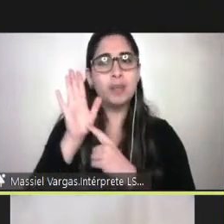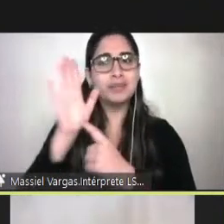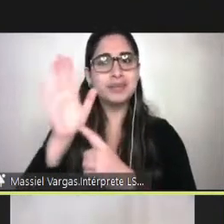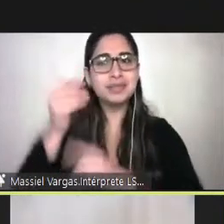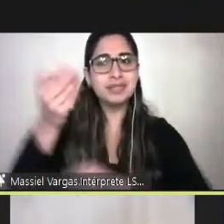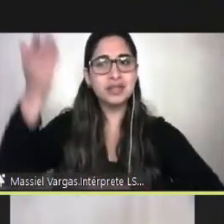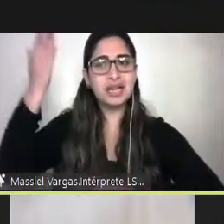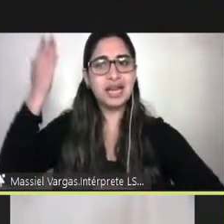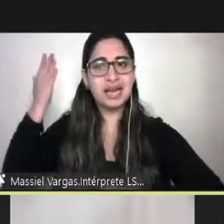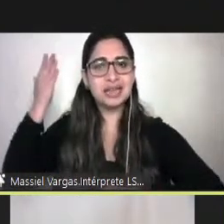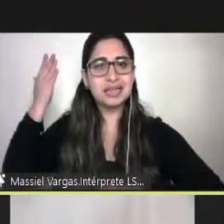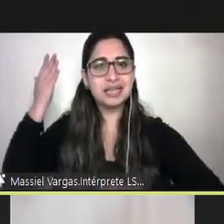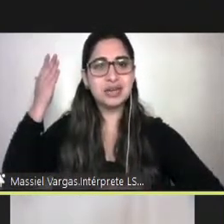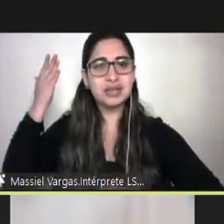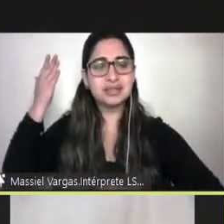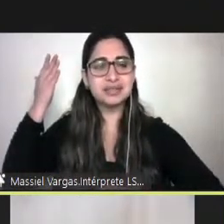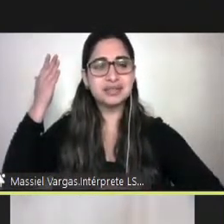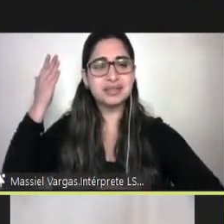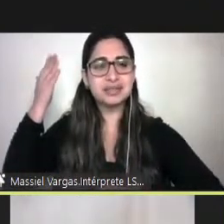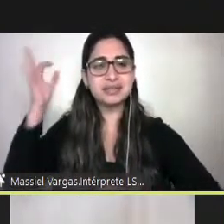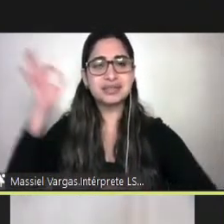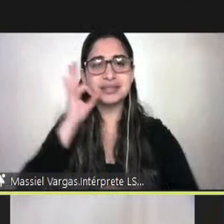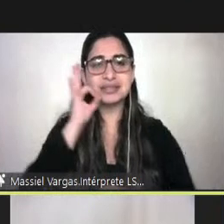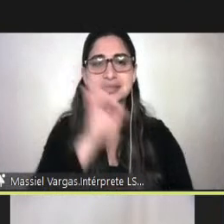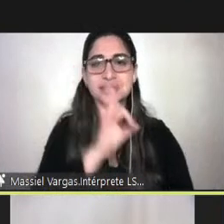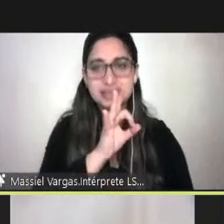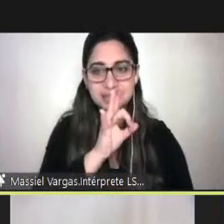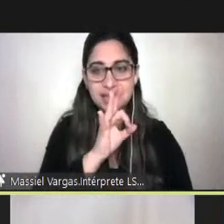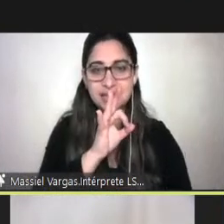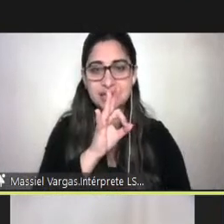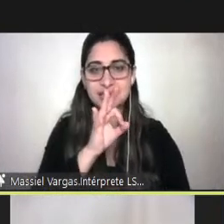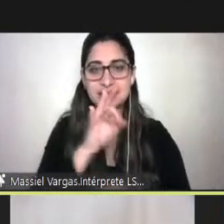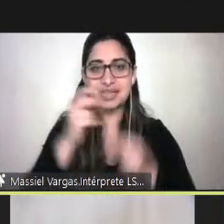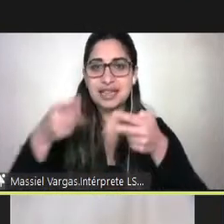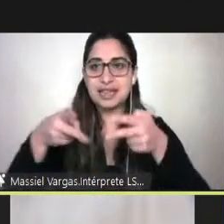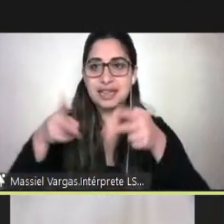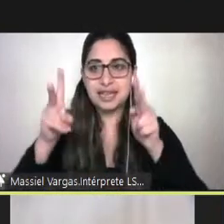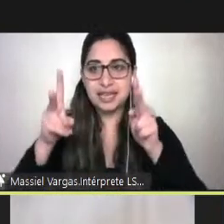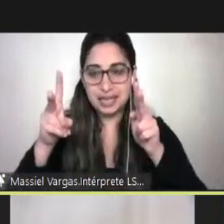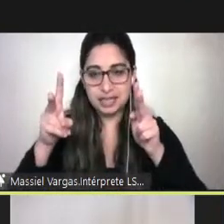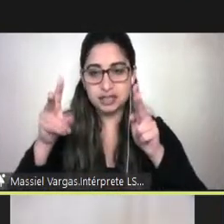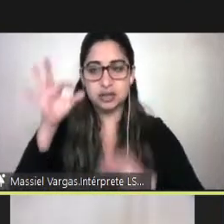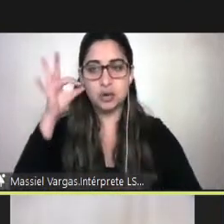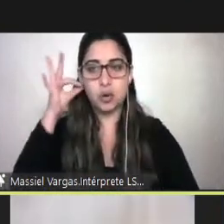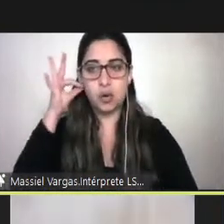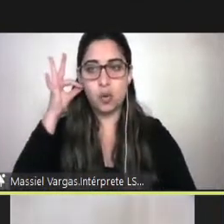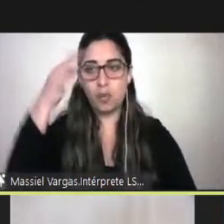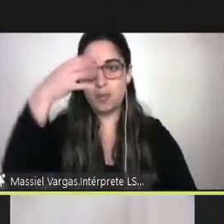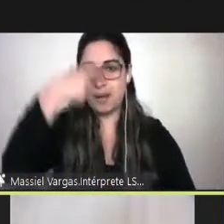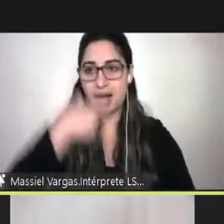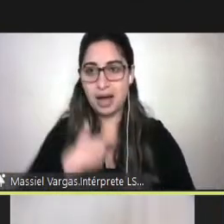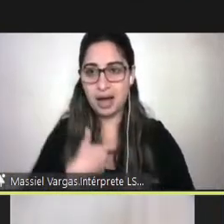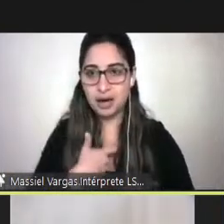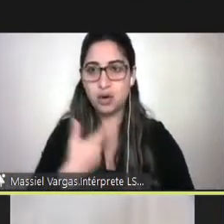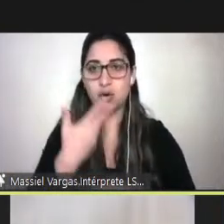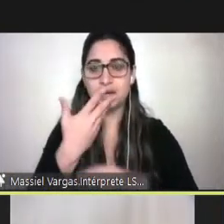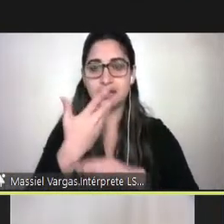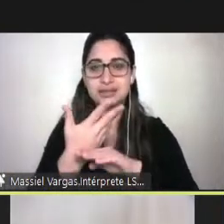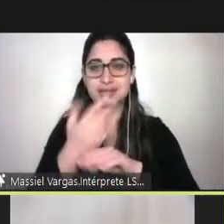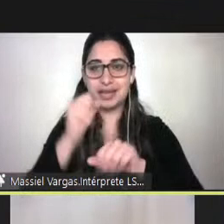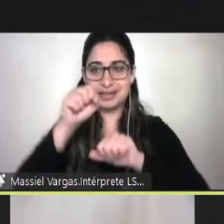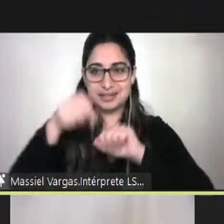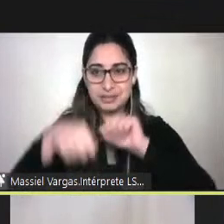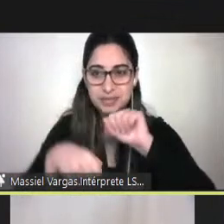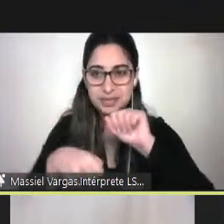entendíamos que estas declaraciones de los derechos humanos que es un reconocimiento es una